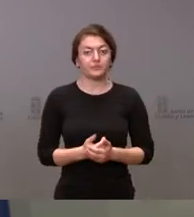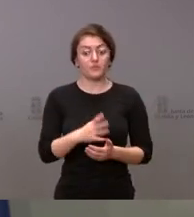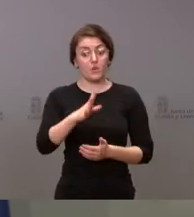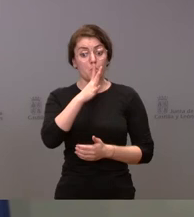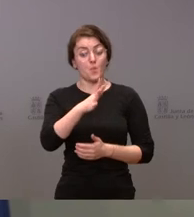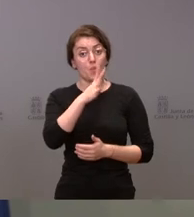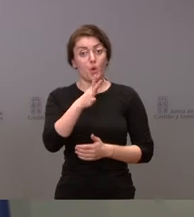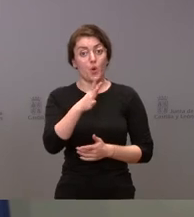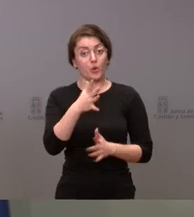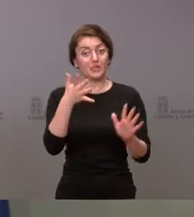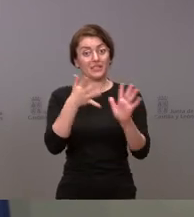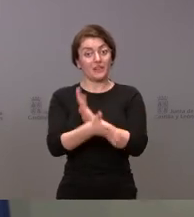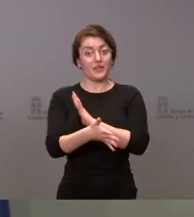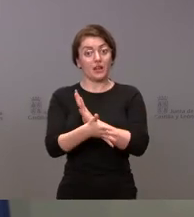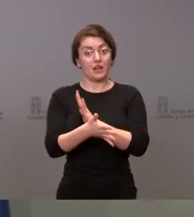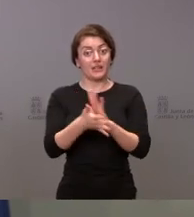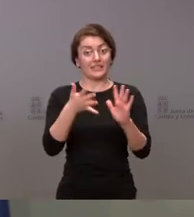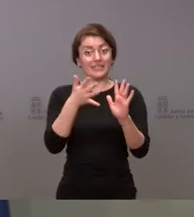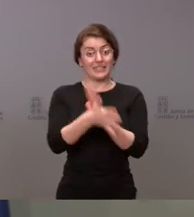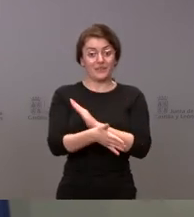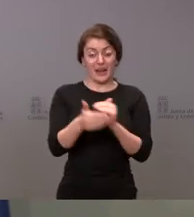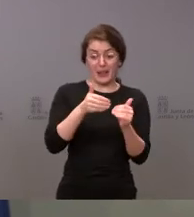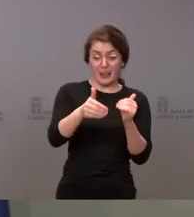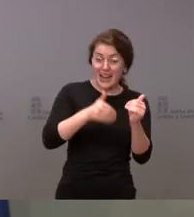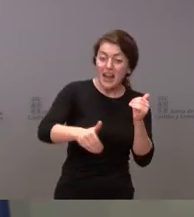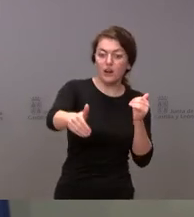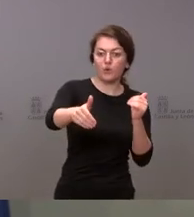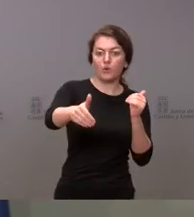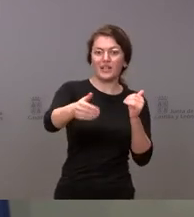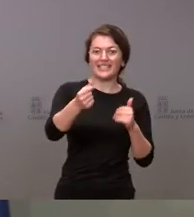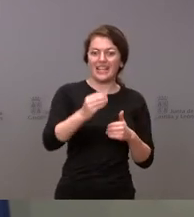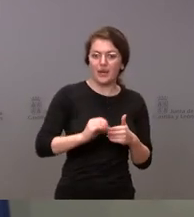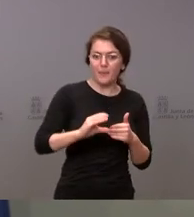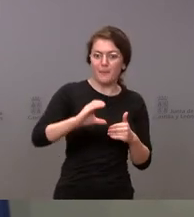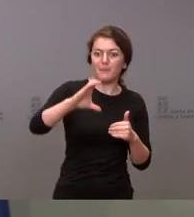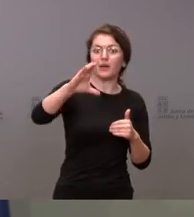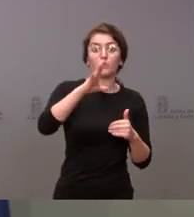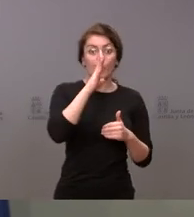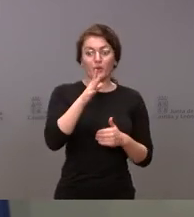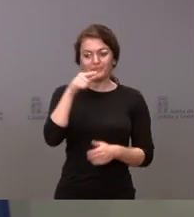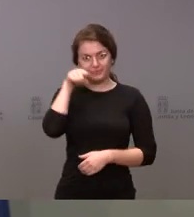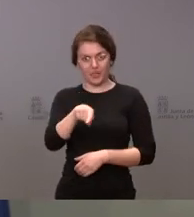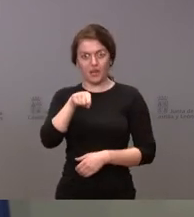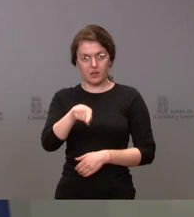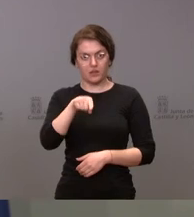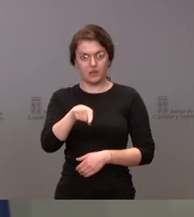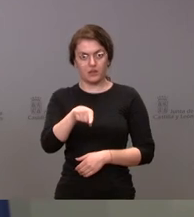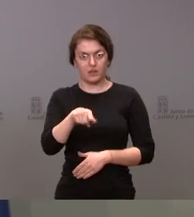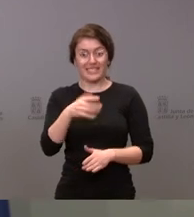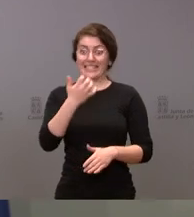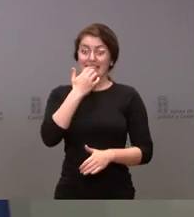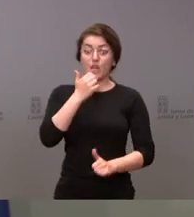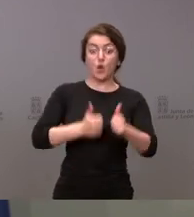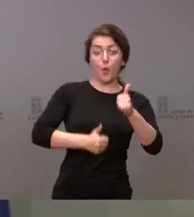acaba generando en el medio y largo plazo incrementos salariales es precisamente esa. Si mejoramos nuestra competitividad, si